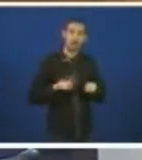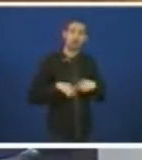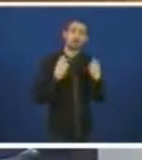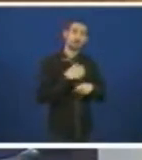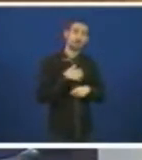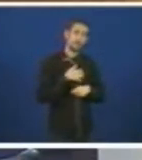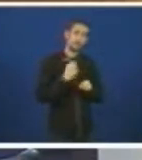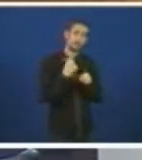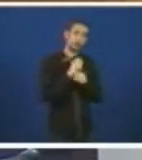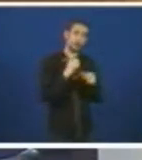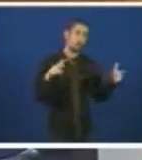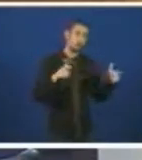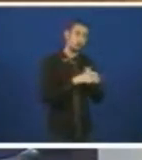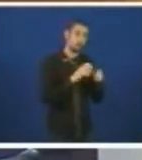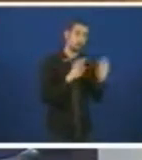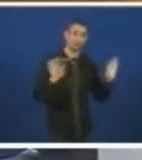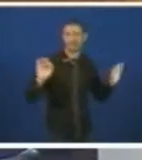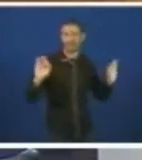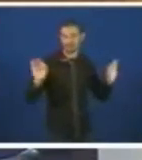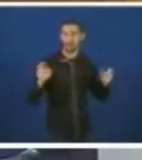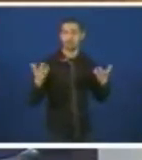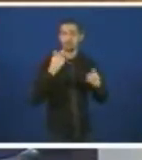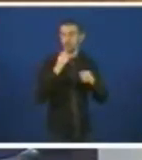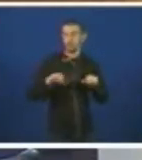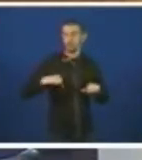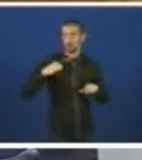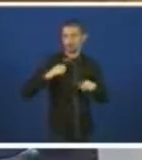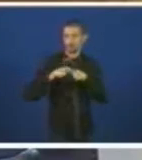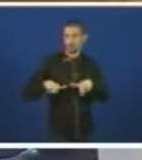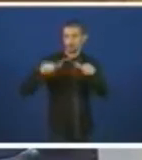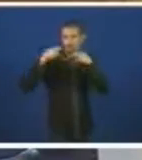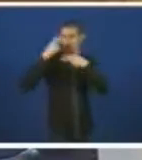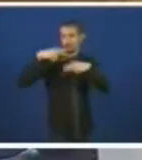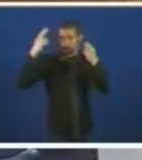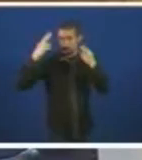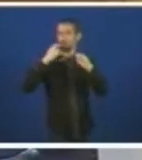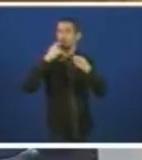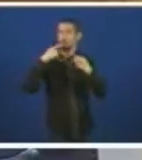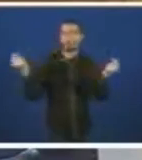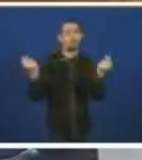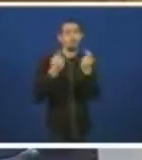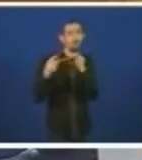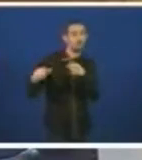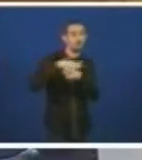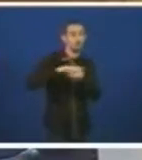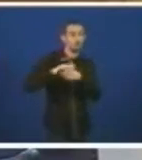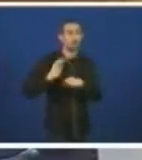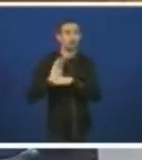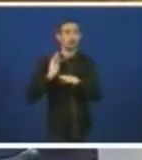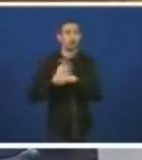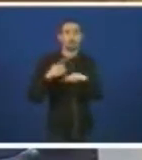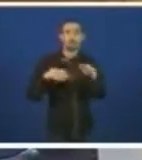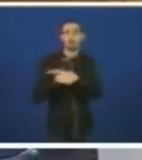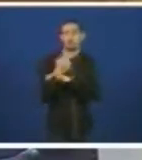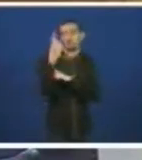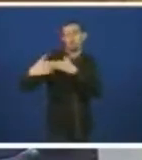Daquela, o proxeto do novo hospital público garantía a atención a toda a poboación da área sanitaria a través dunha única porta de entrada.